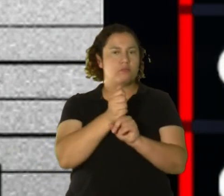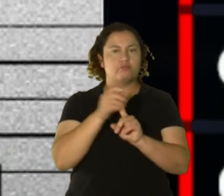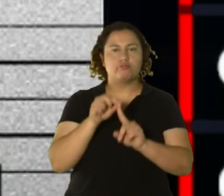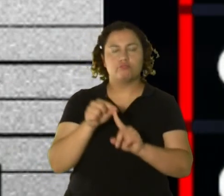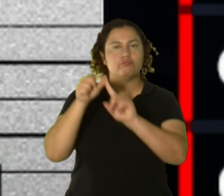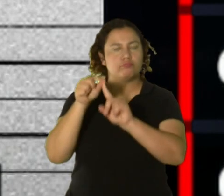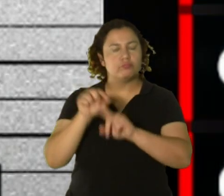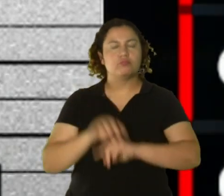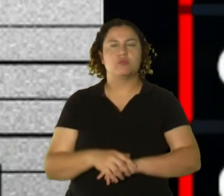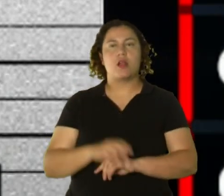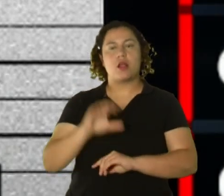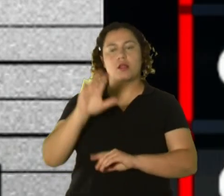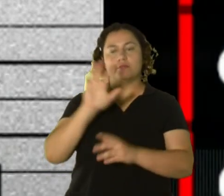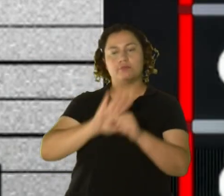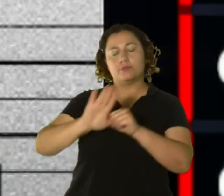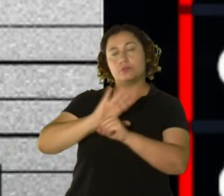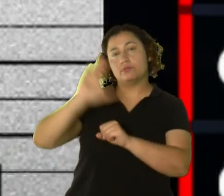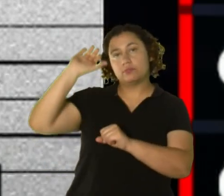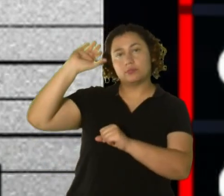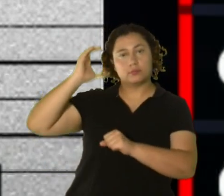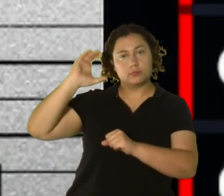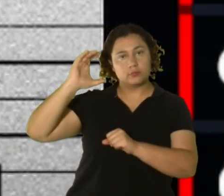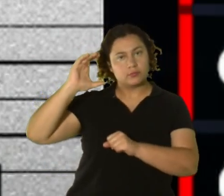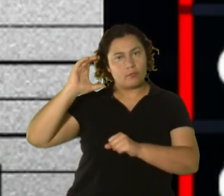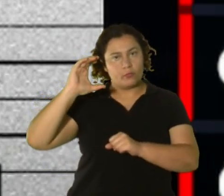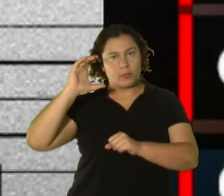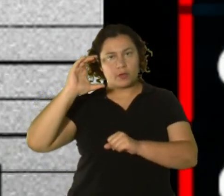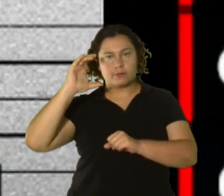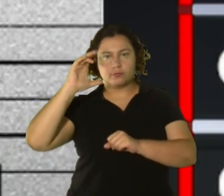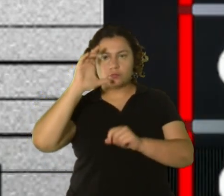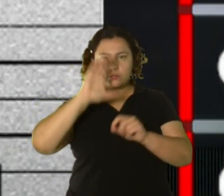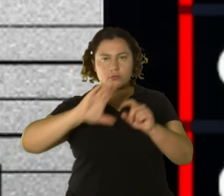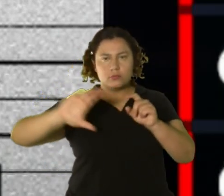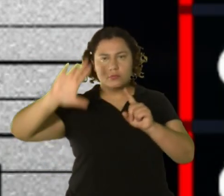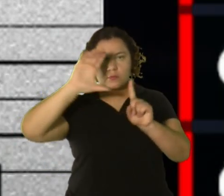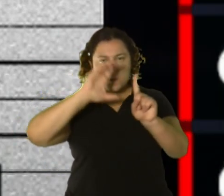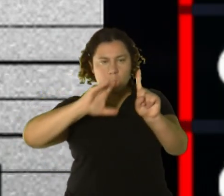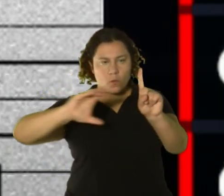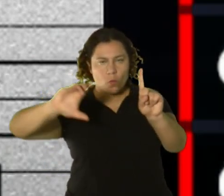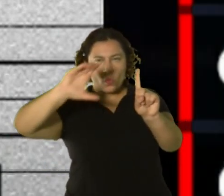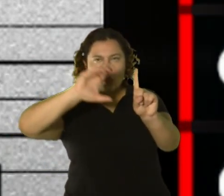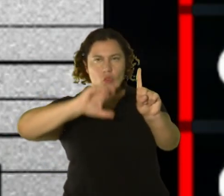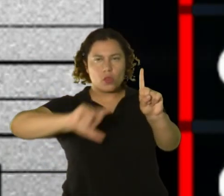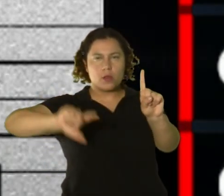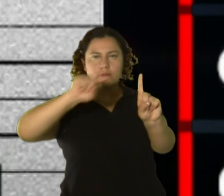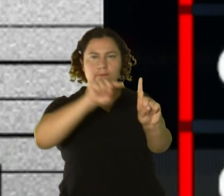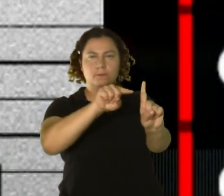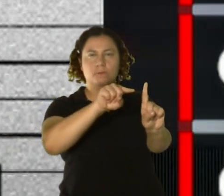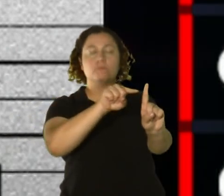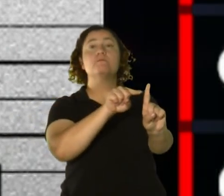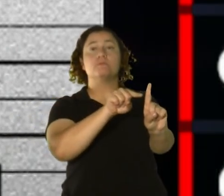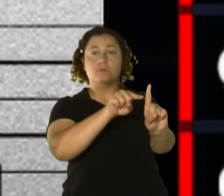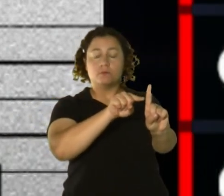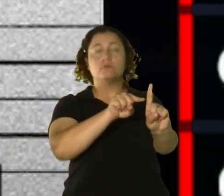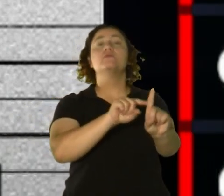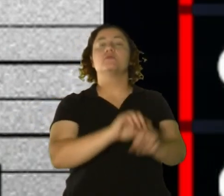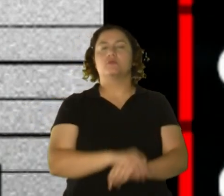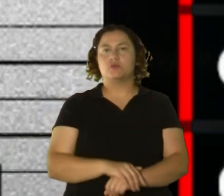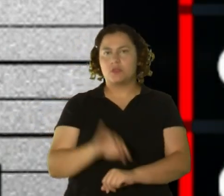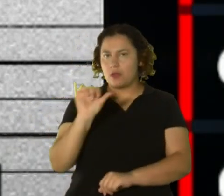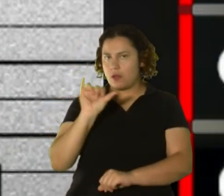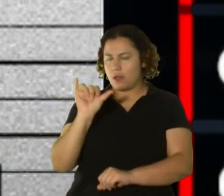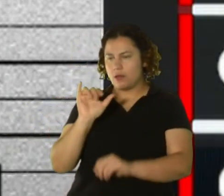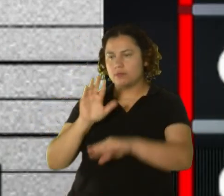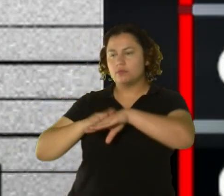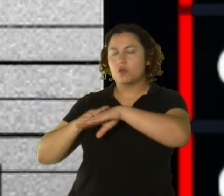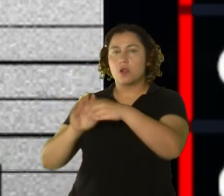de Carolina, están tras tus pasos, te están buscando. Atención también la comunidad